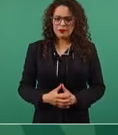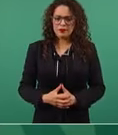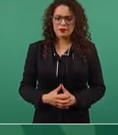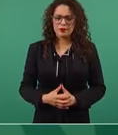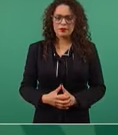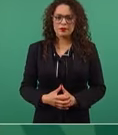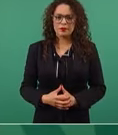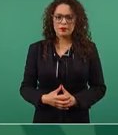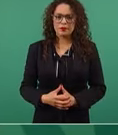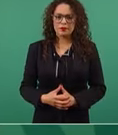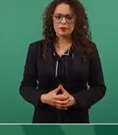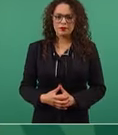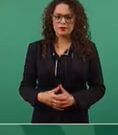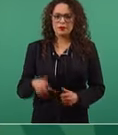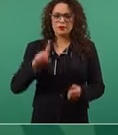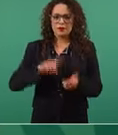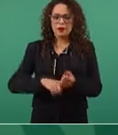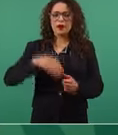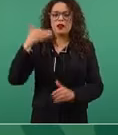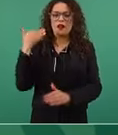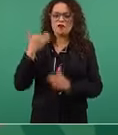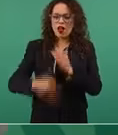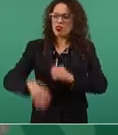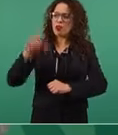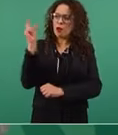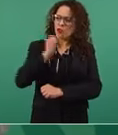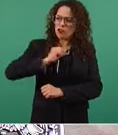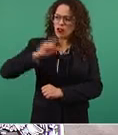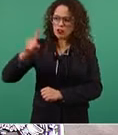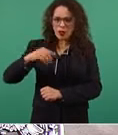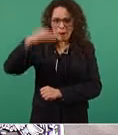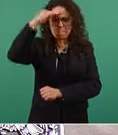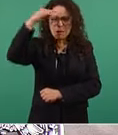con falta de objetividad, con falta de profesionalismo,